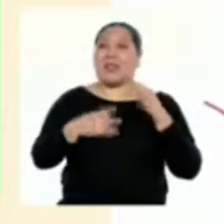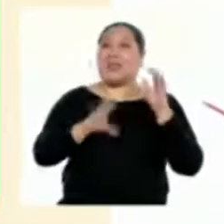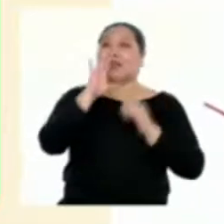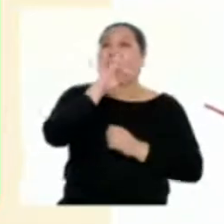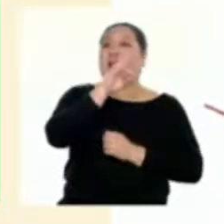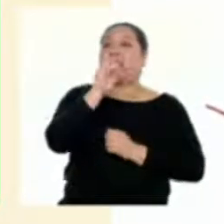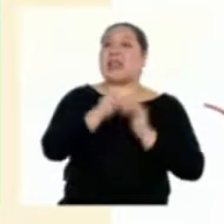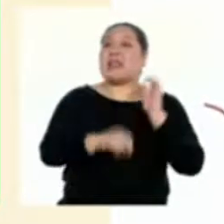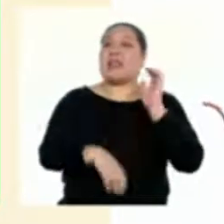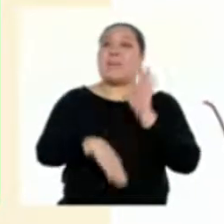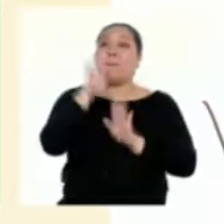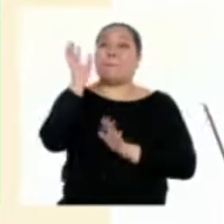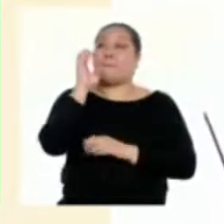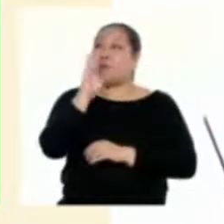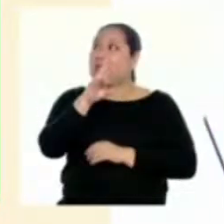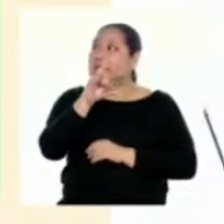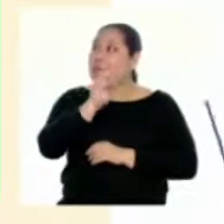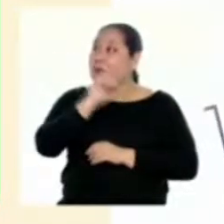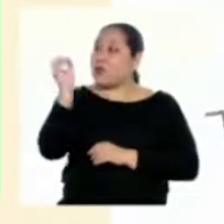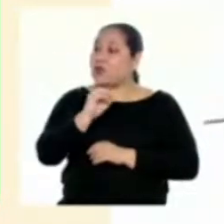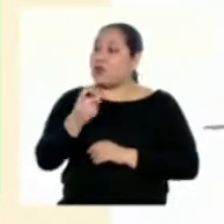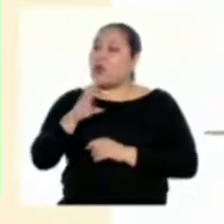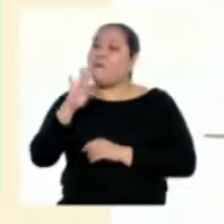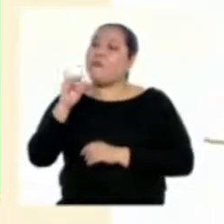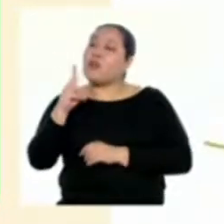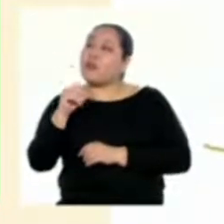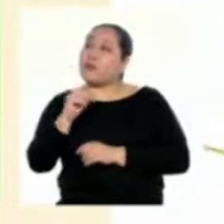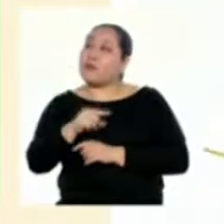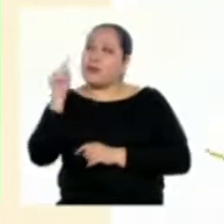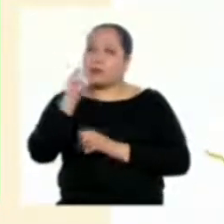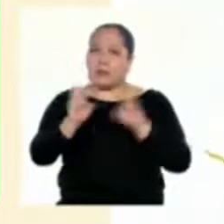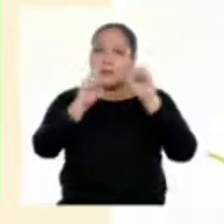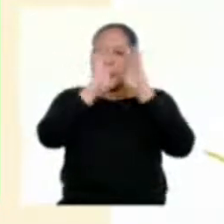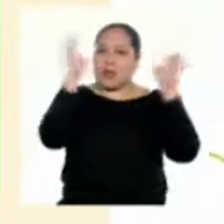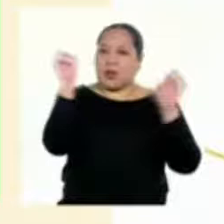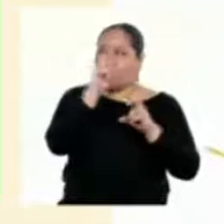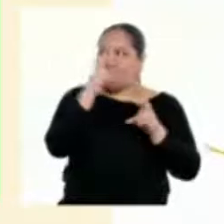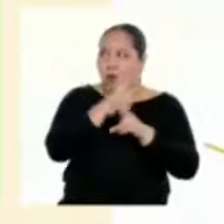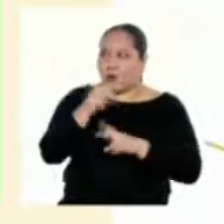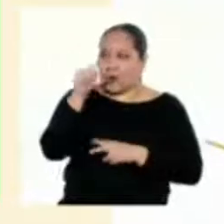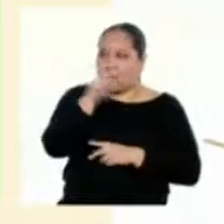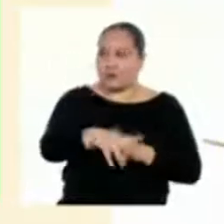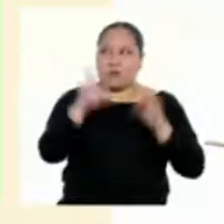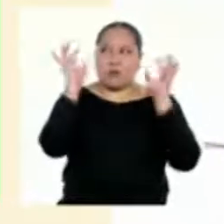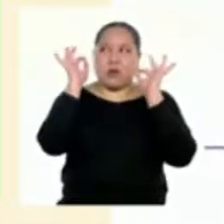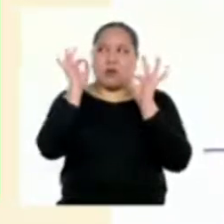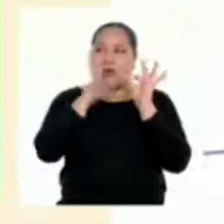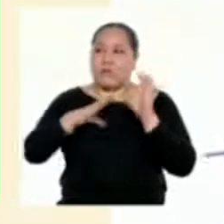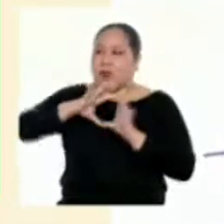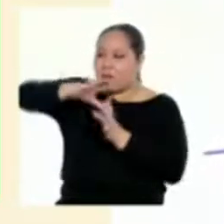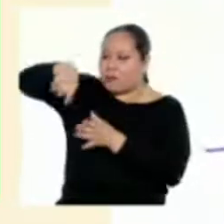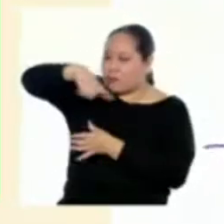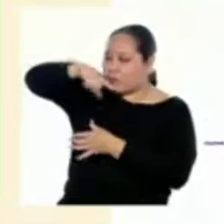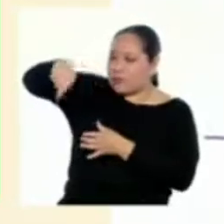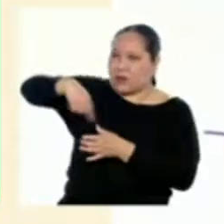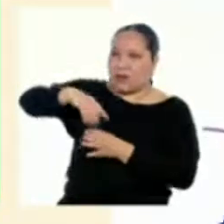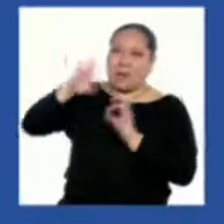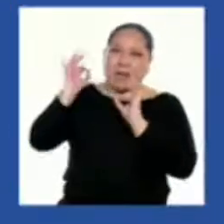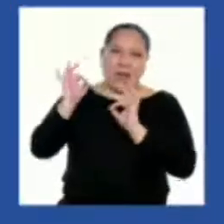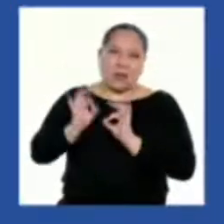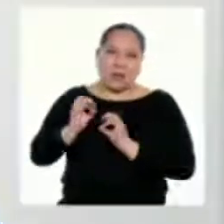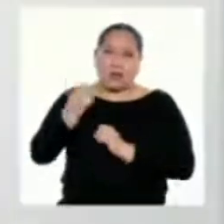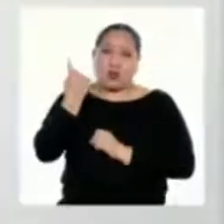la diversidad biológica del planeta. Hace que sea más claro que no cuidarlo es un riesgo para todo el mundo, no solo para el Perú.